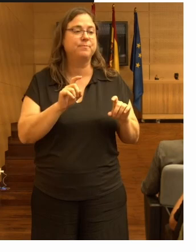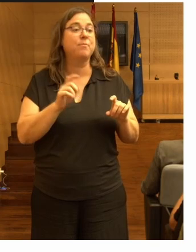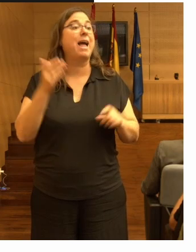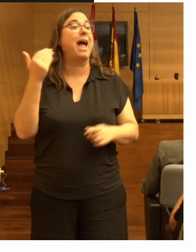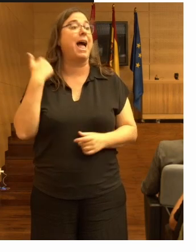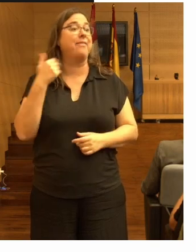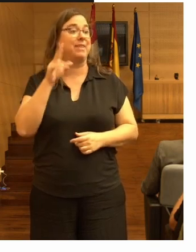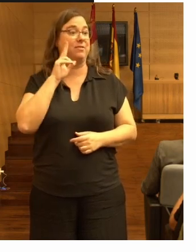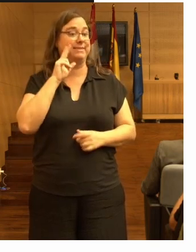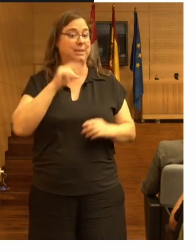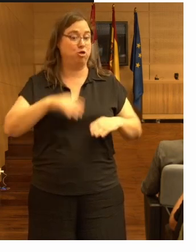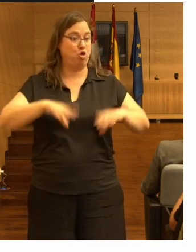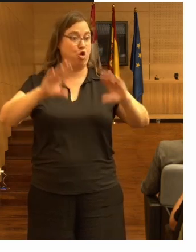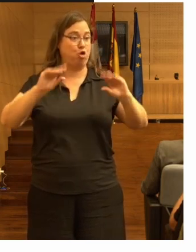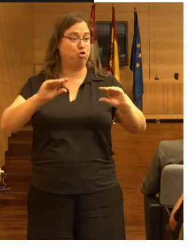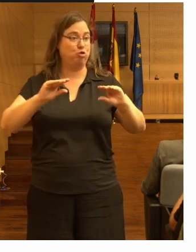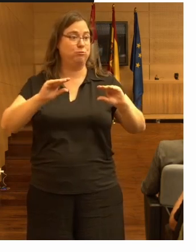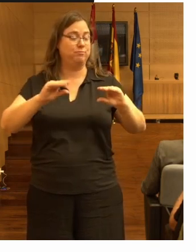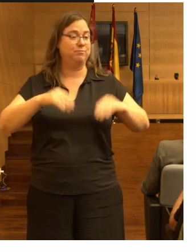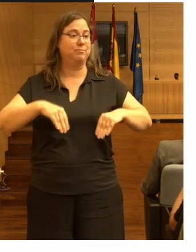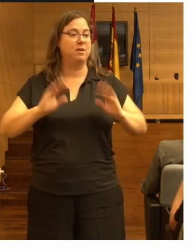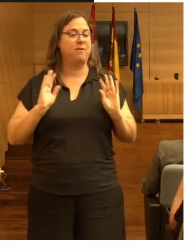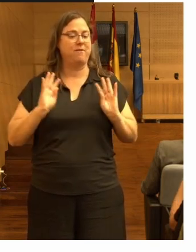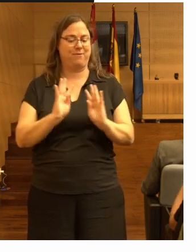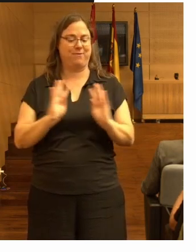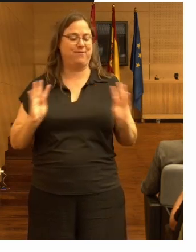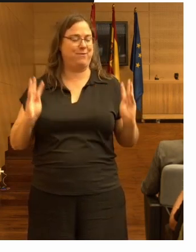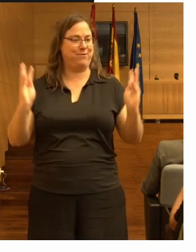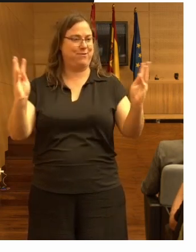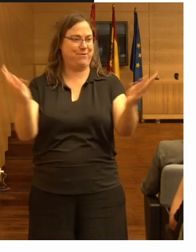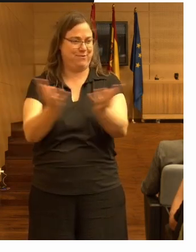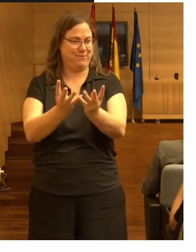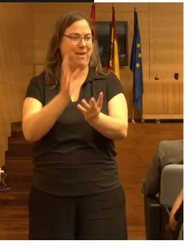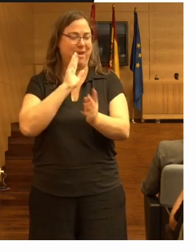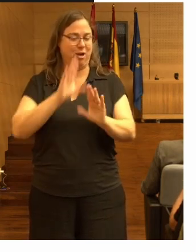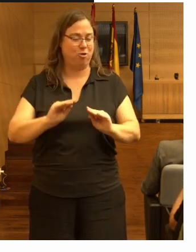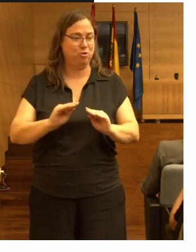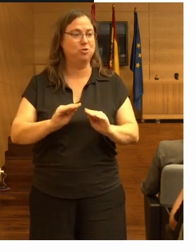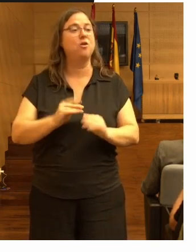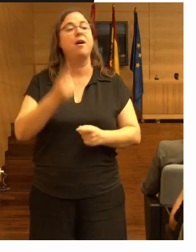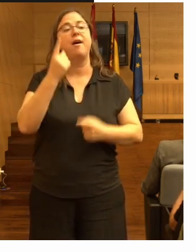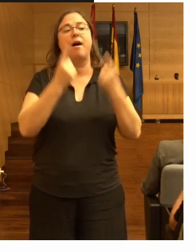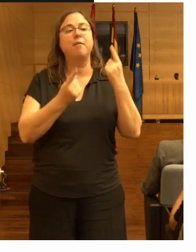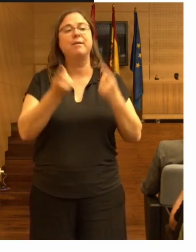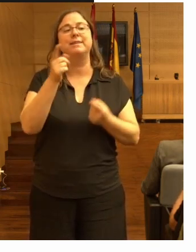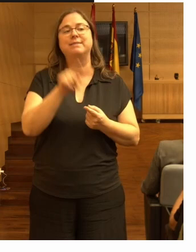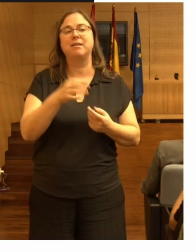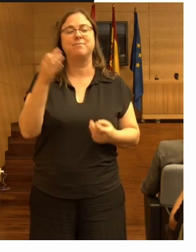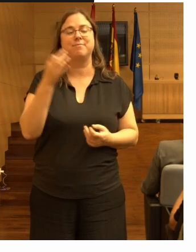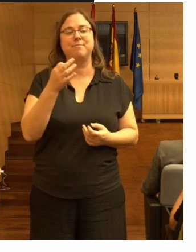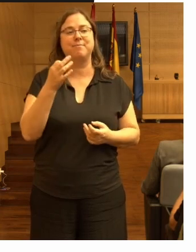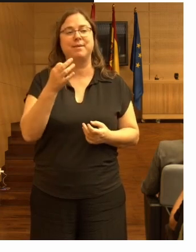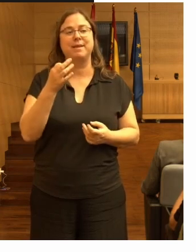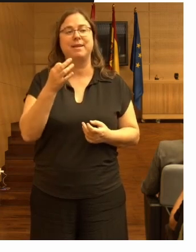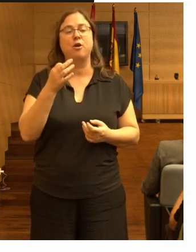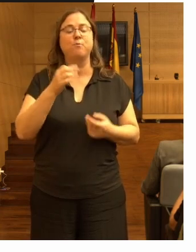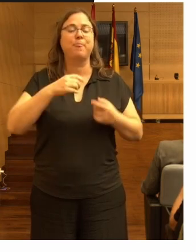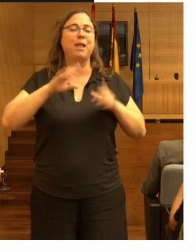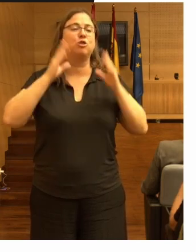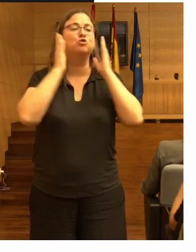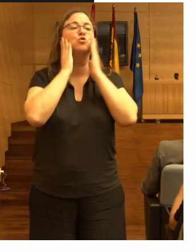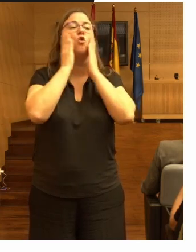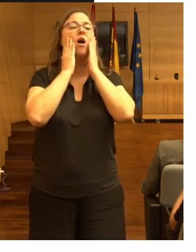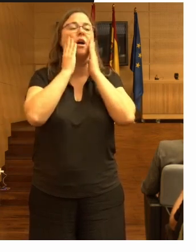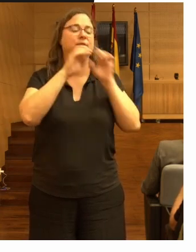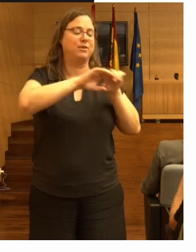colchón que tenía los bordes elevados también lo que hemos hecho ha sido a veces colocar toallas en los